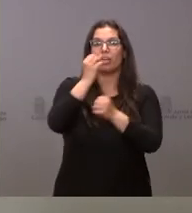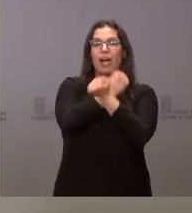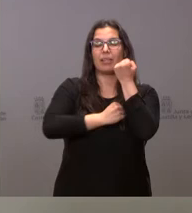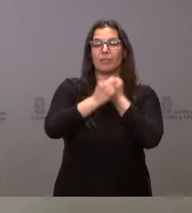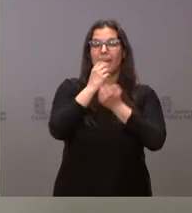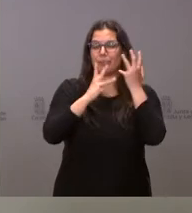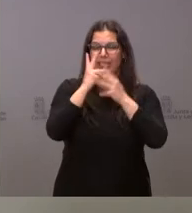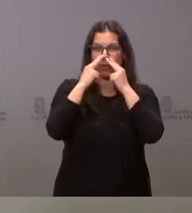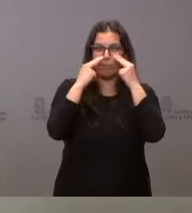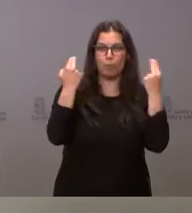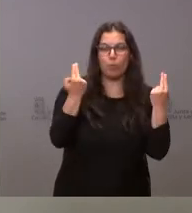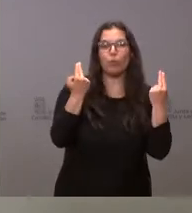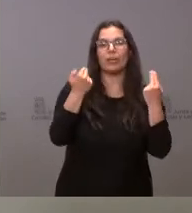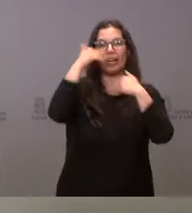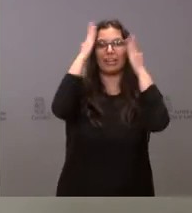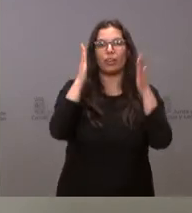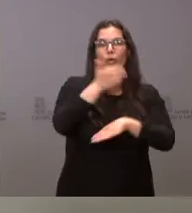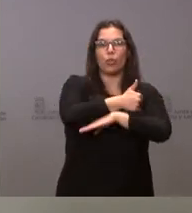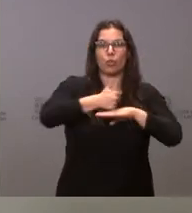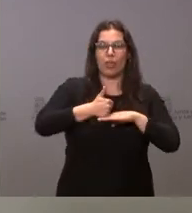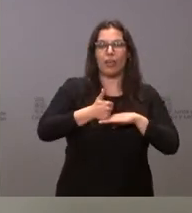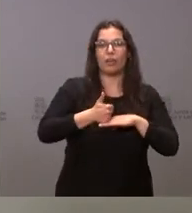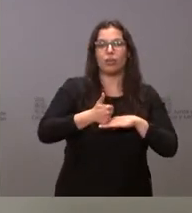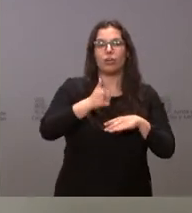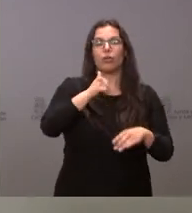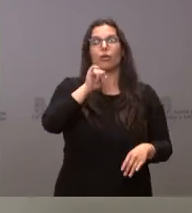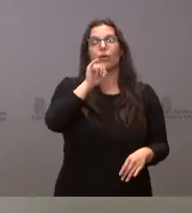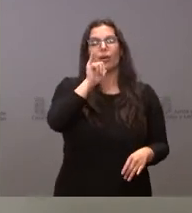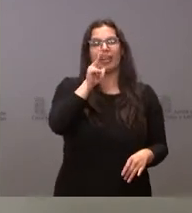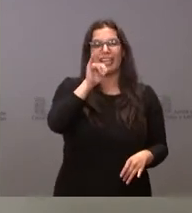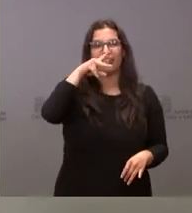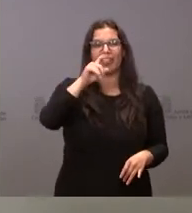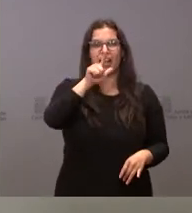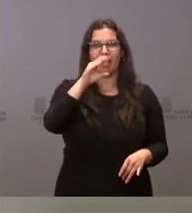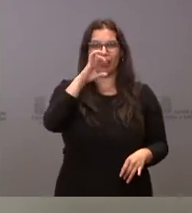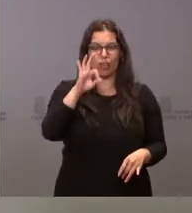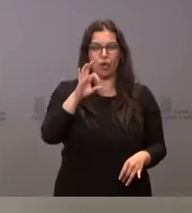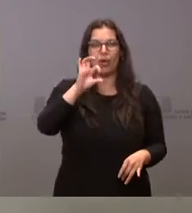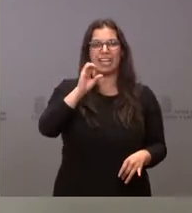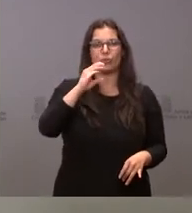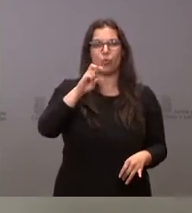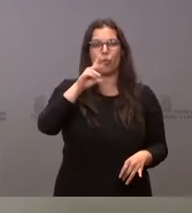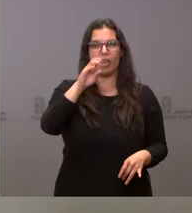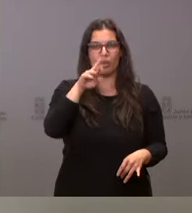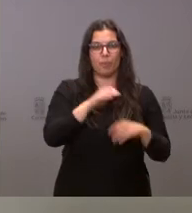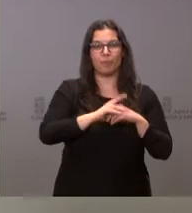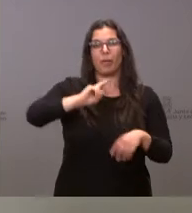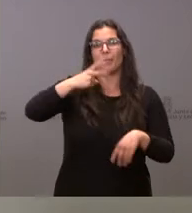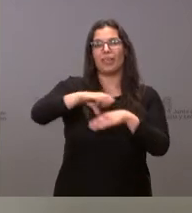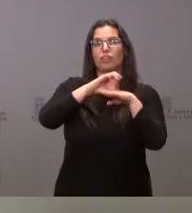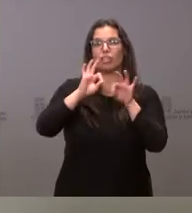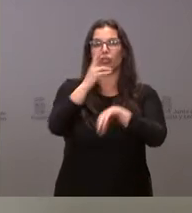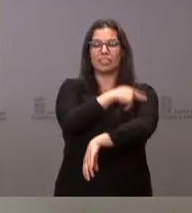Públicas y Atención al Ciudadano, Indalecio Escudero Parrilla, viceconsejero de Sanidad,